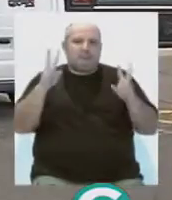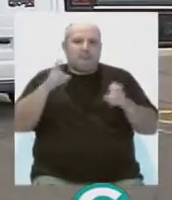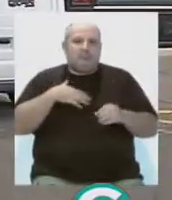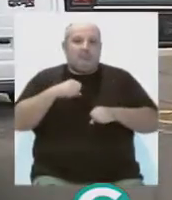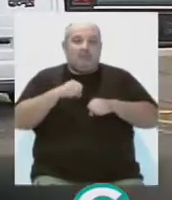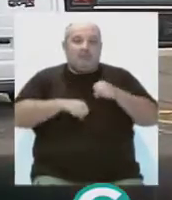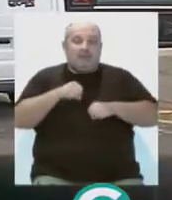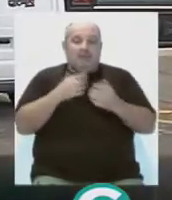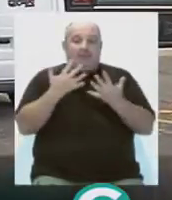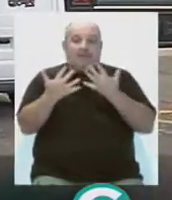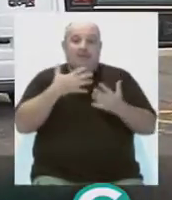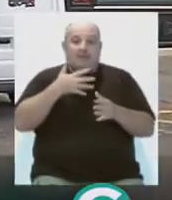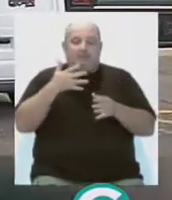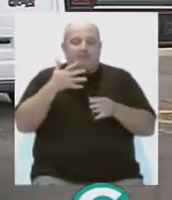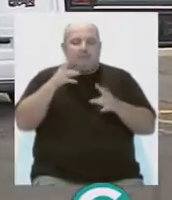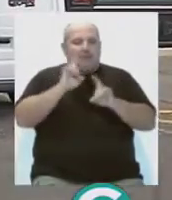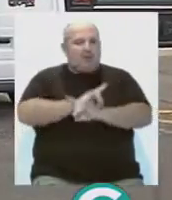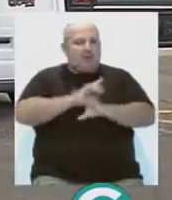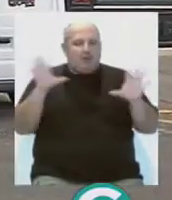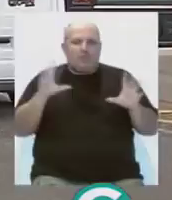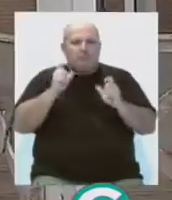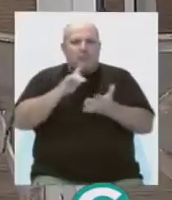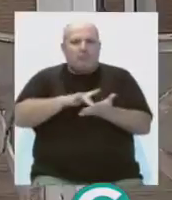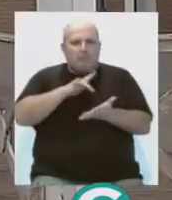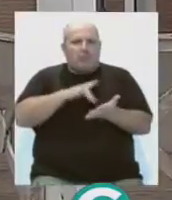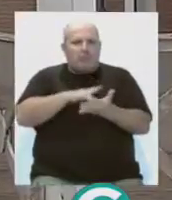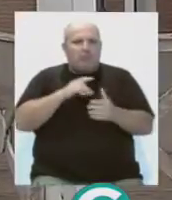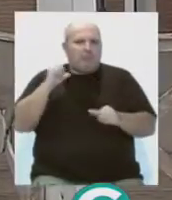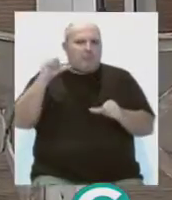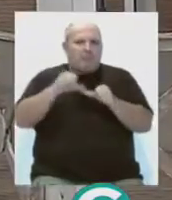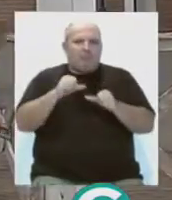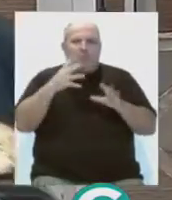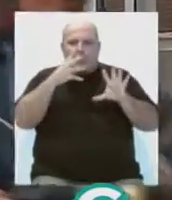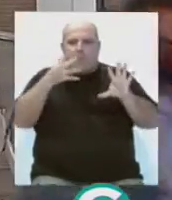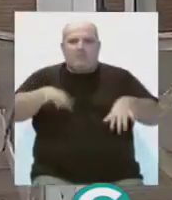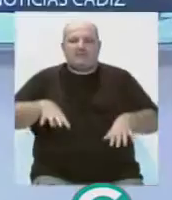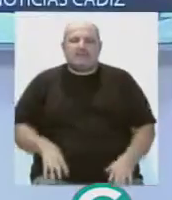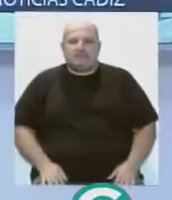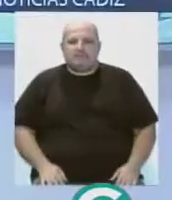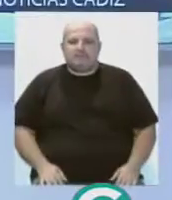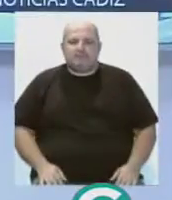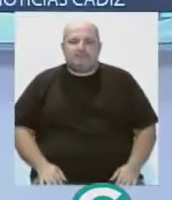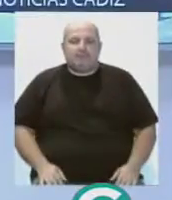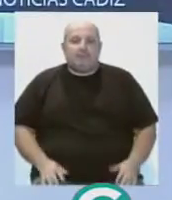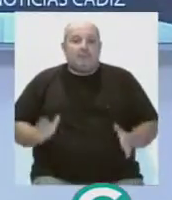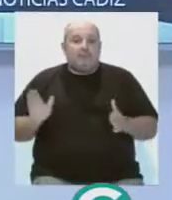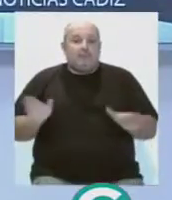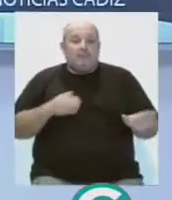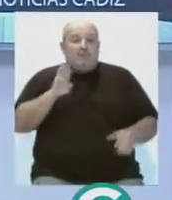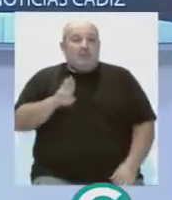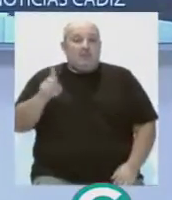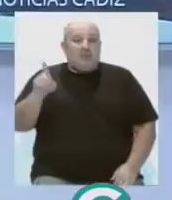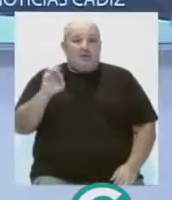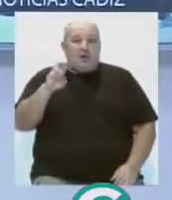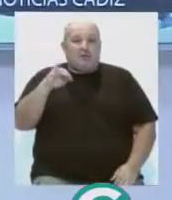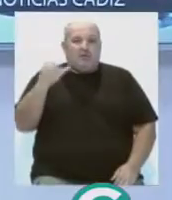al tramo del Paseo Marítimo Martín Vila Subraya, que vienen reuniéndose con hosteleros desde hace nueve meses. Por su parte, el Popular Juan